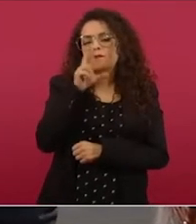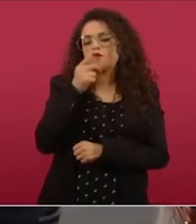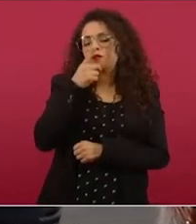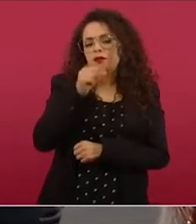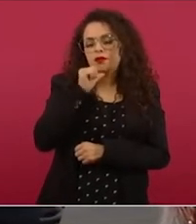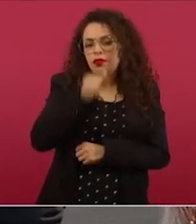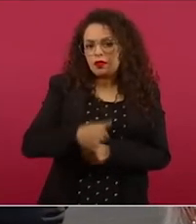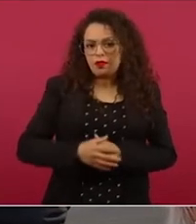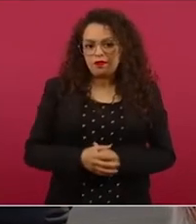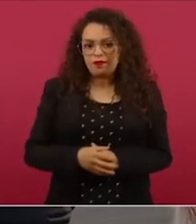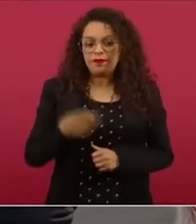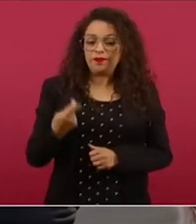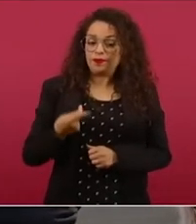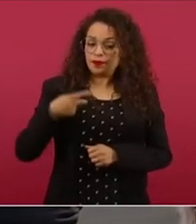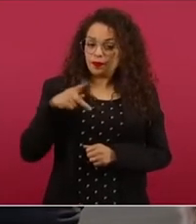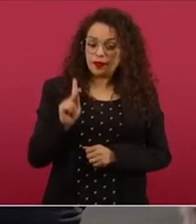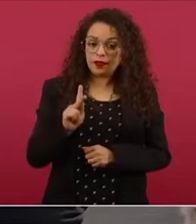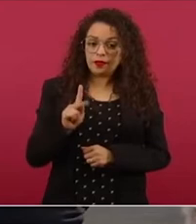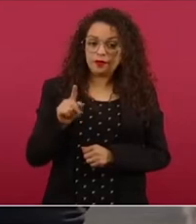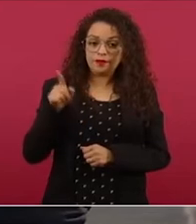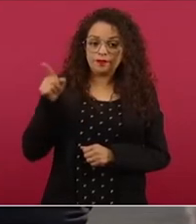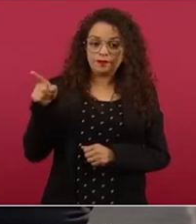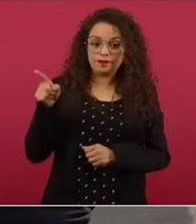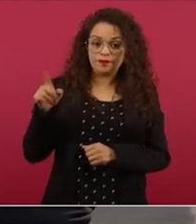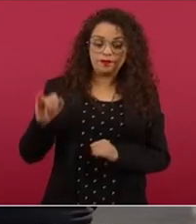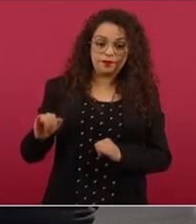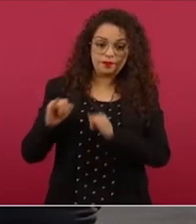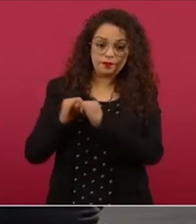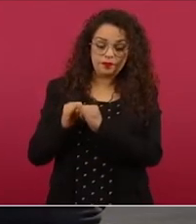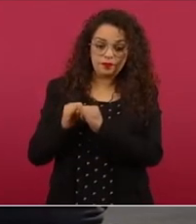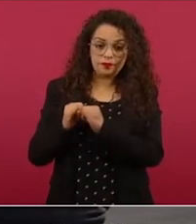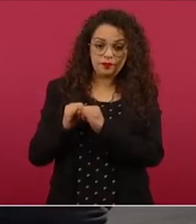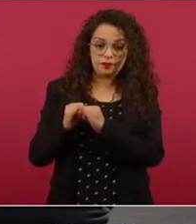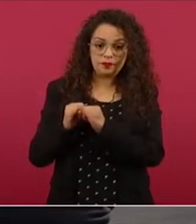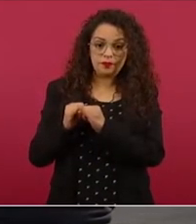sí la institución, la Oficina de